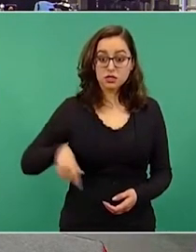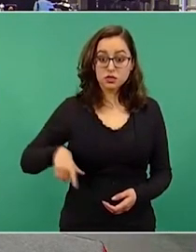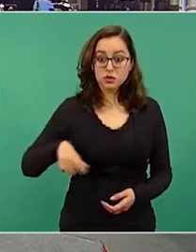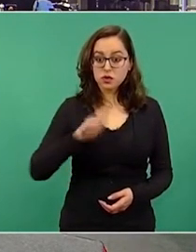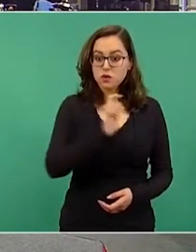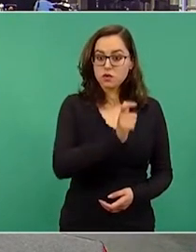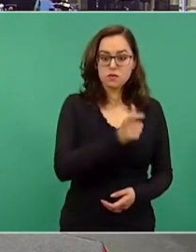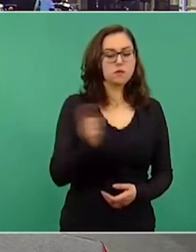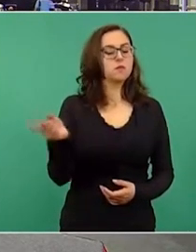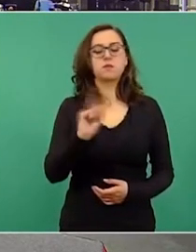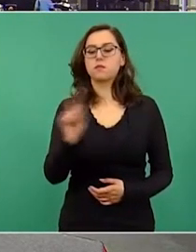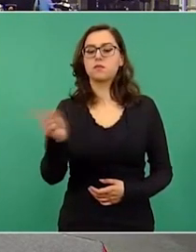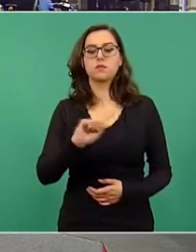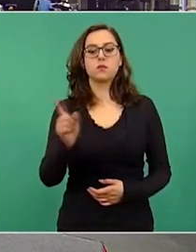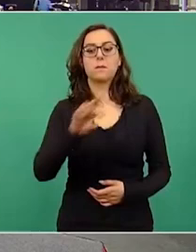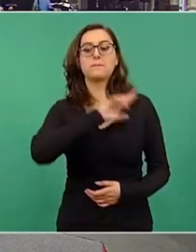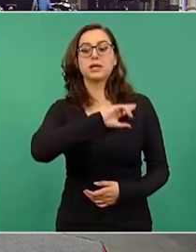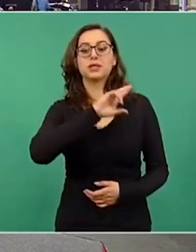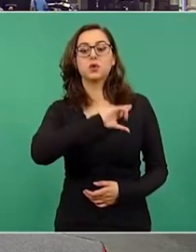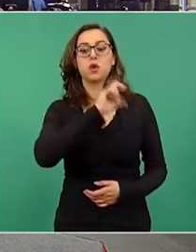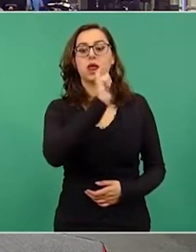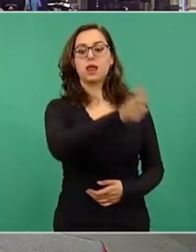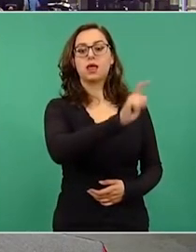los privados,